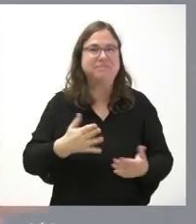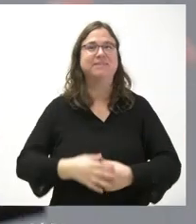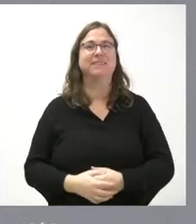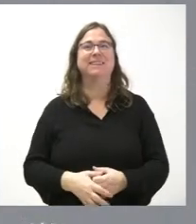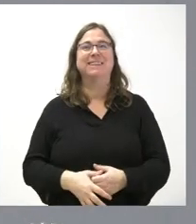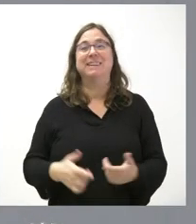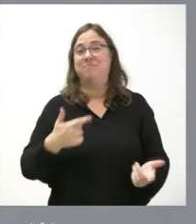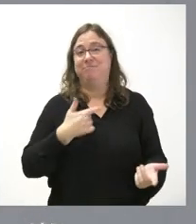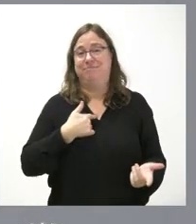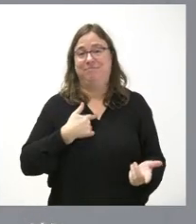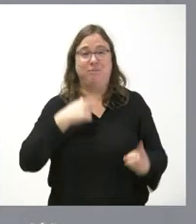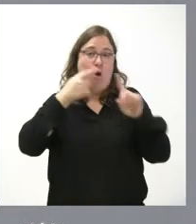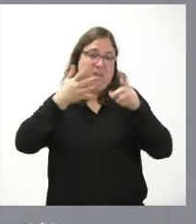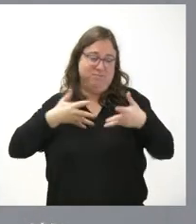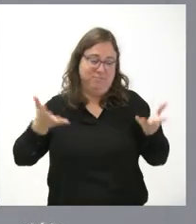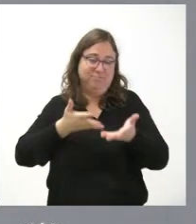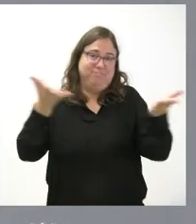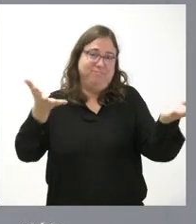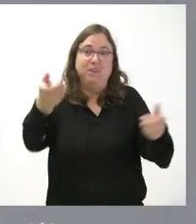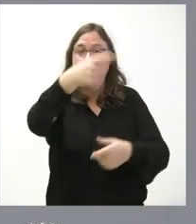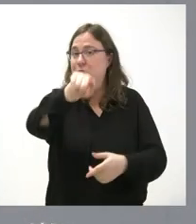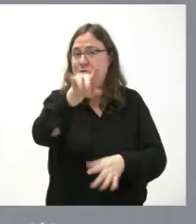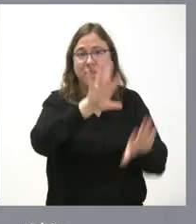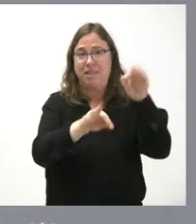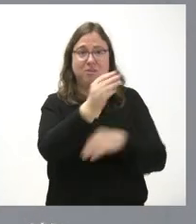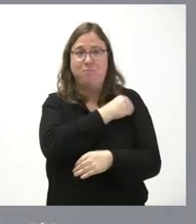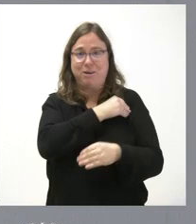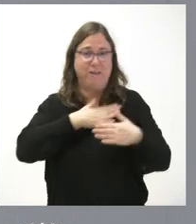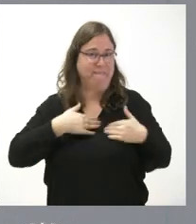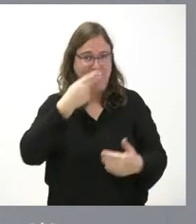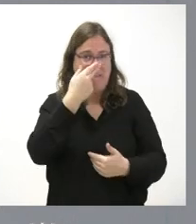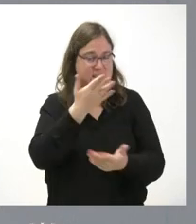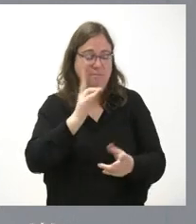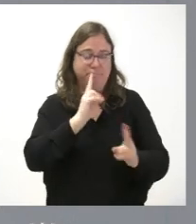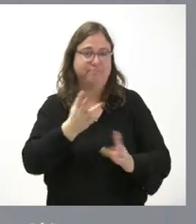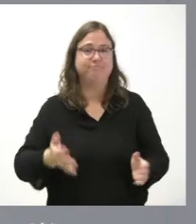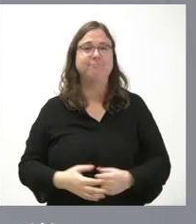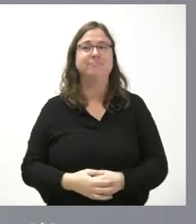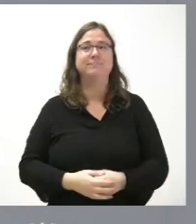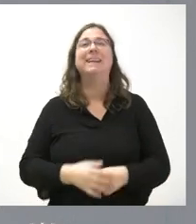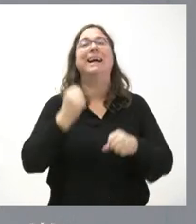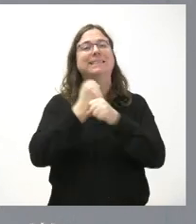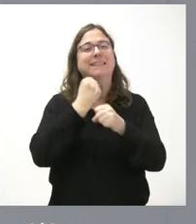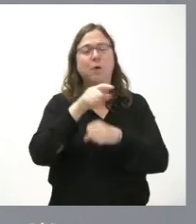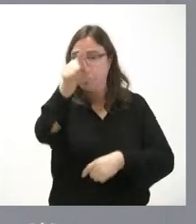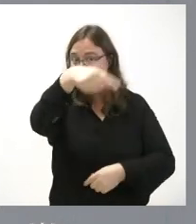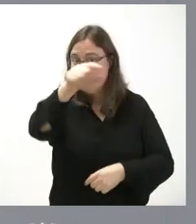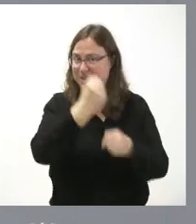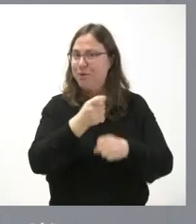pues mi misión está a su disposición y lógicamente ustedes son los que deciden las preguntas que son más interesantes es un trabajo difícil el suyo